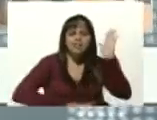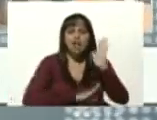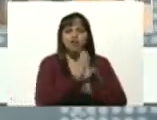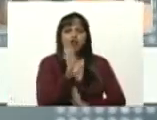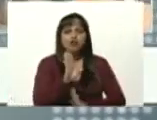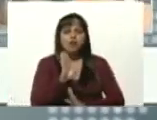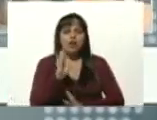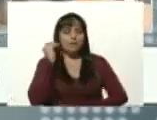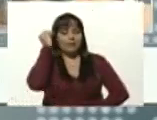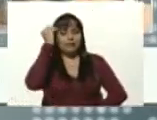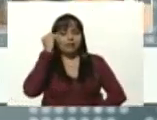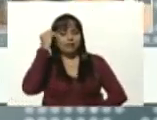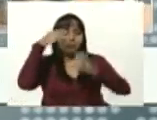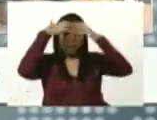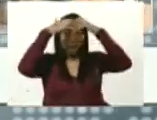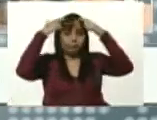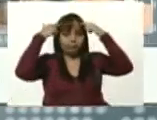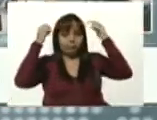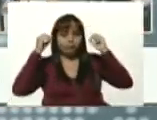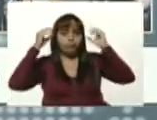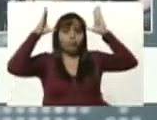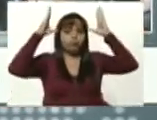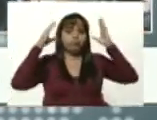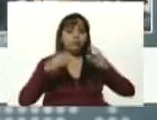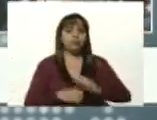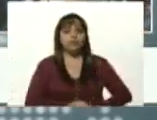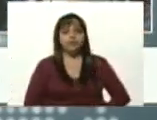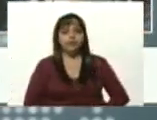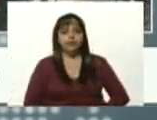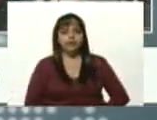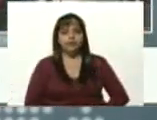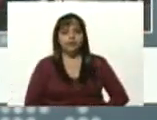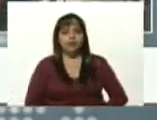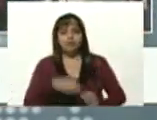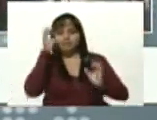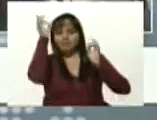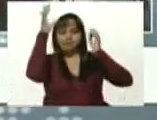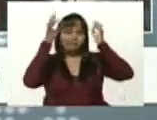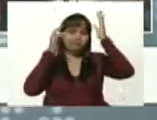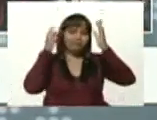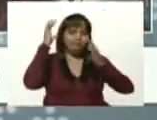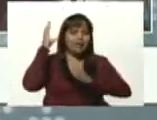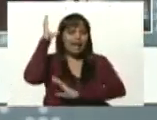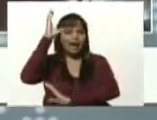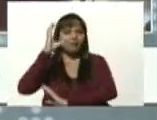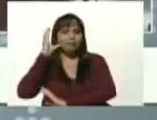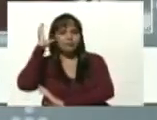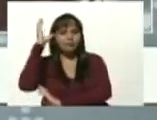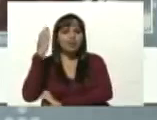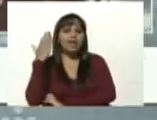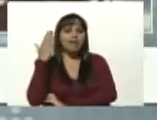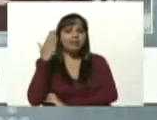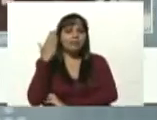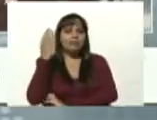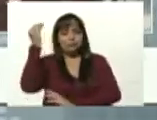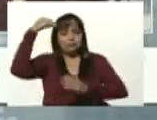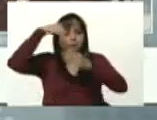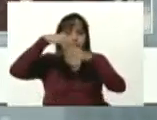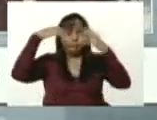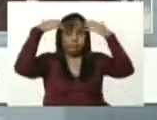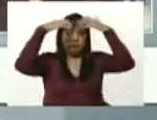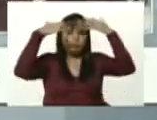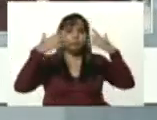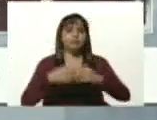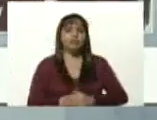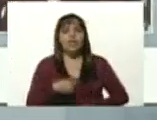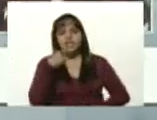cerebro, de la capacidad de creación, de invención, de la capacidad cognitiva, llamada